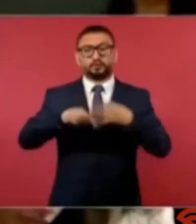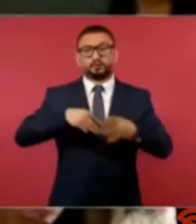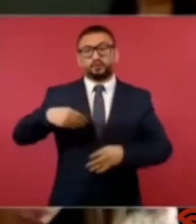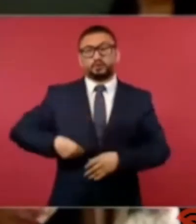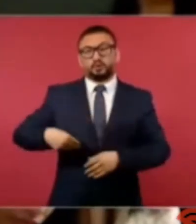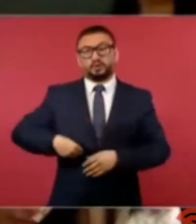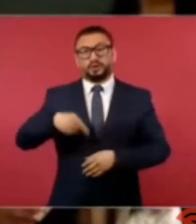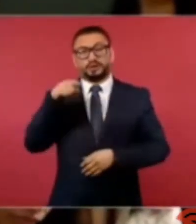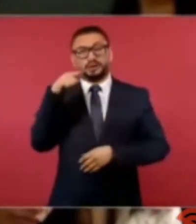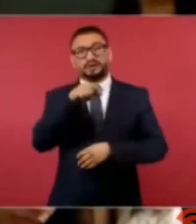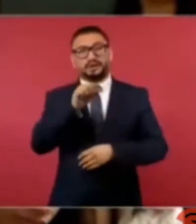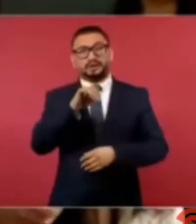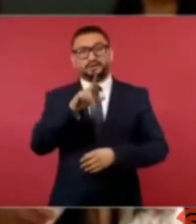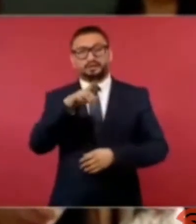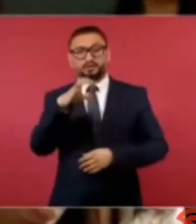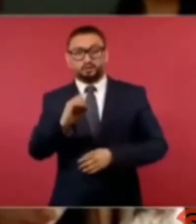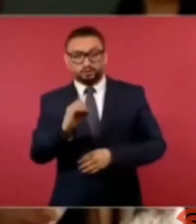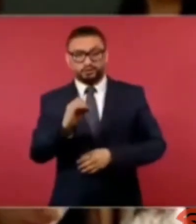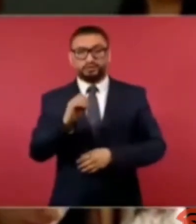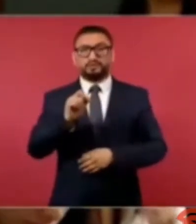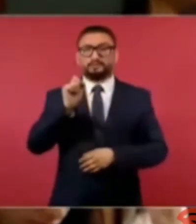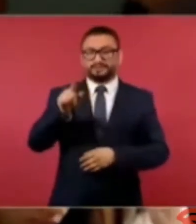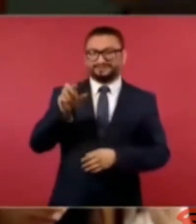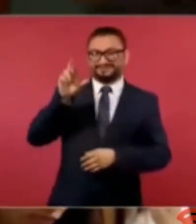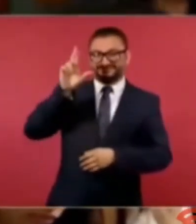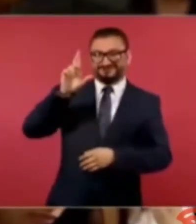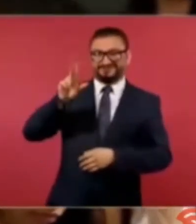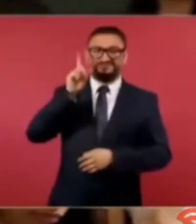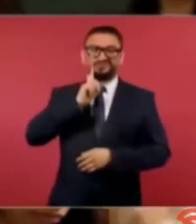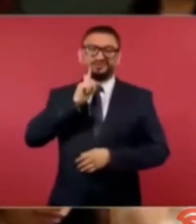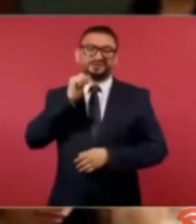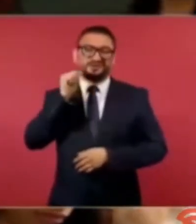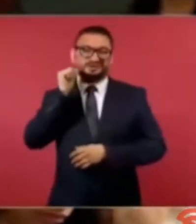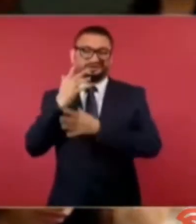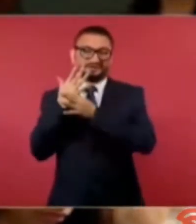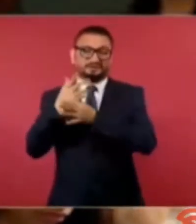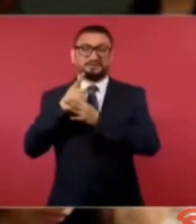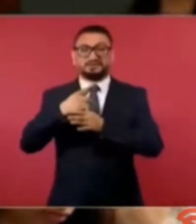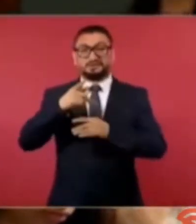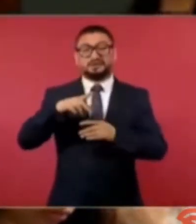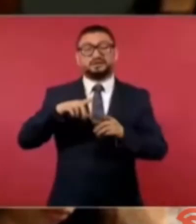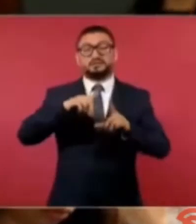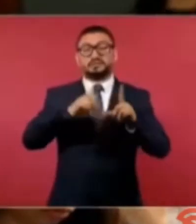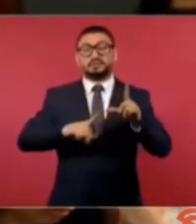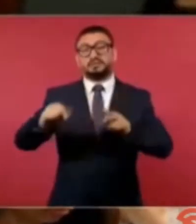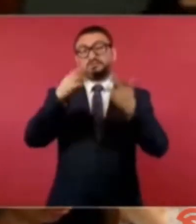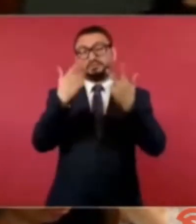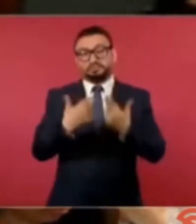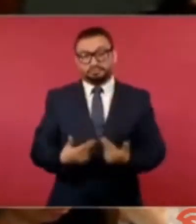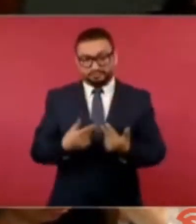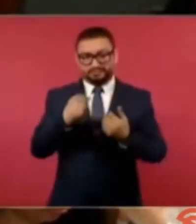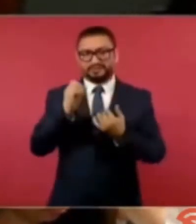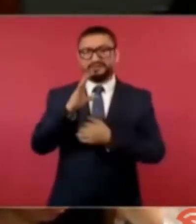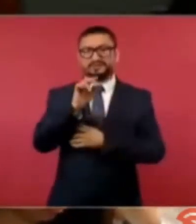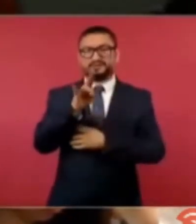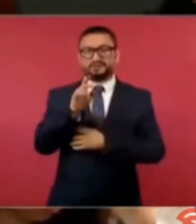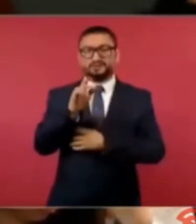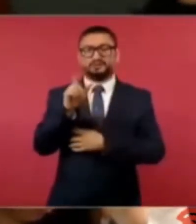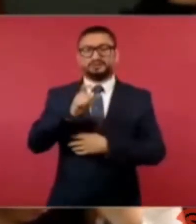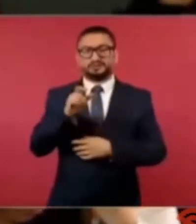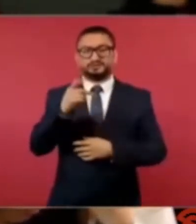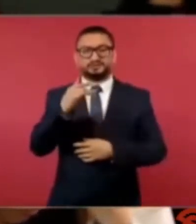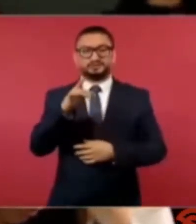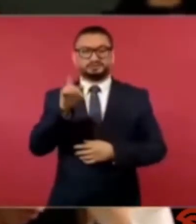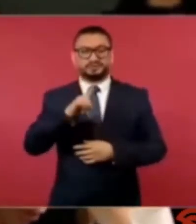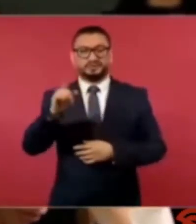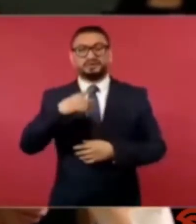de desde Xochitl Galvez que ayer dice que el país se está desmoronando a un Claudio X González con mucho respeto presidente